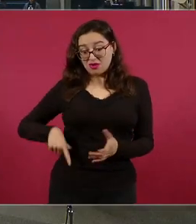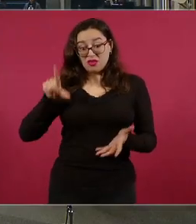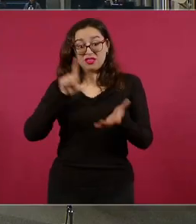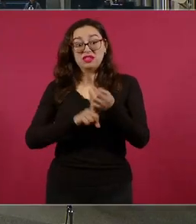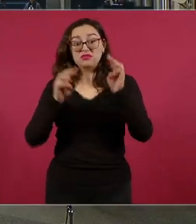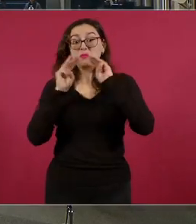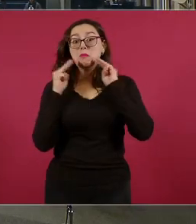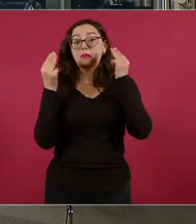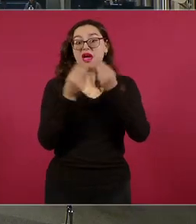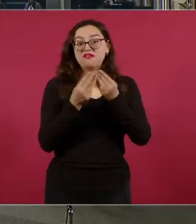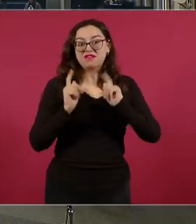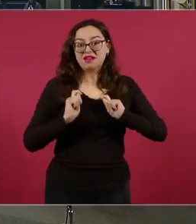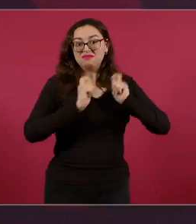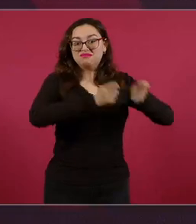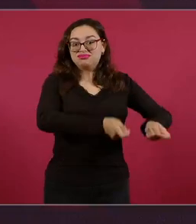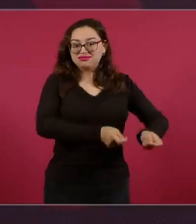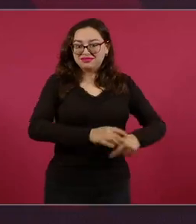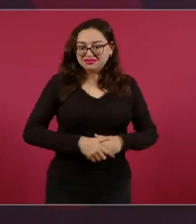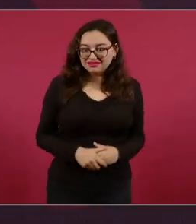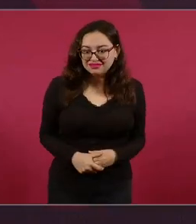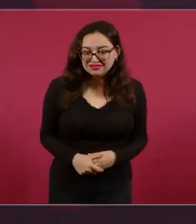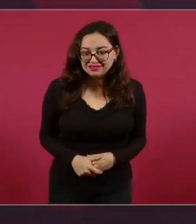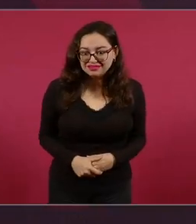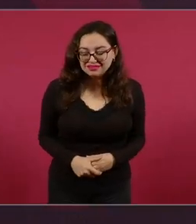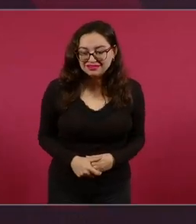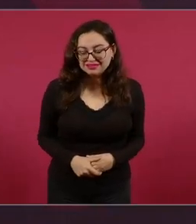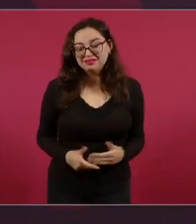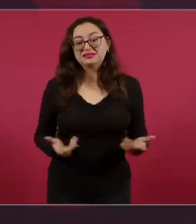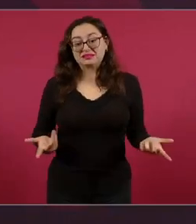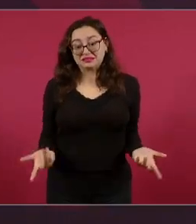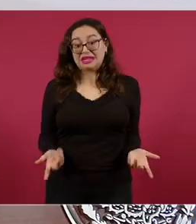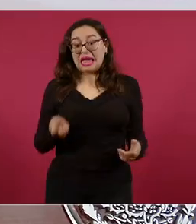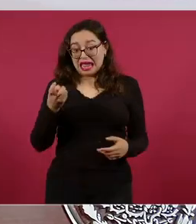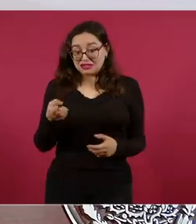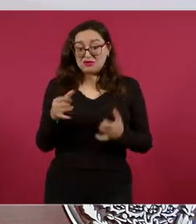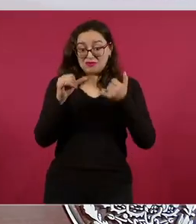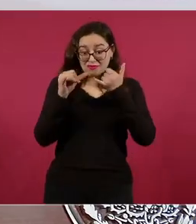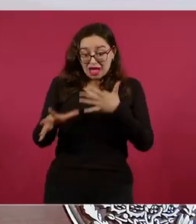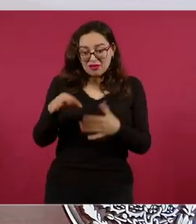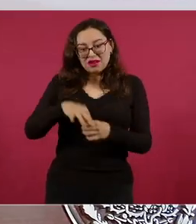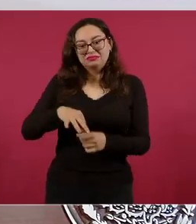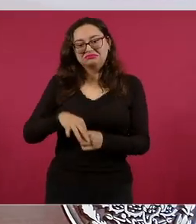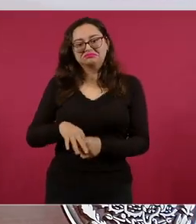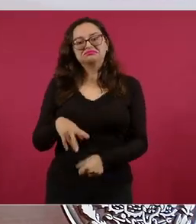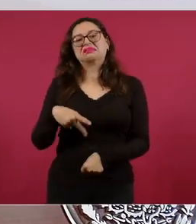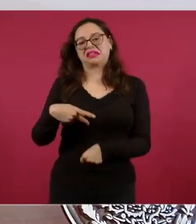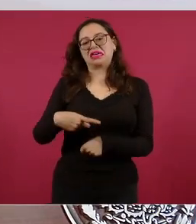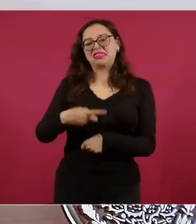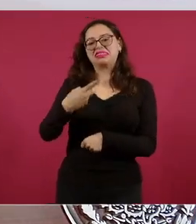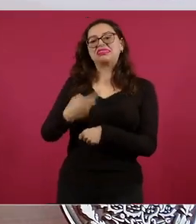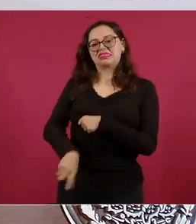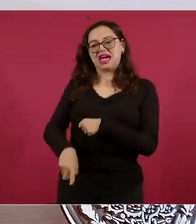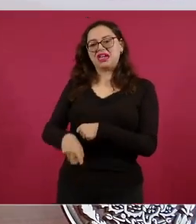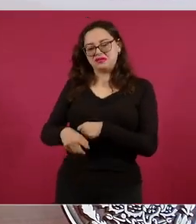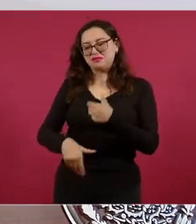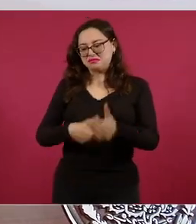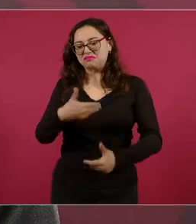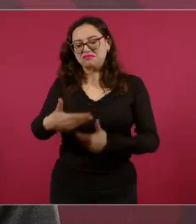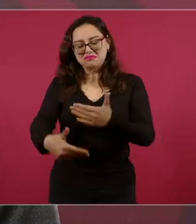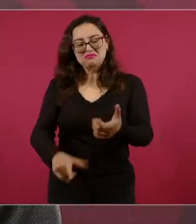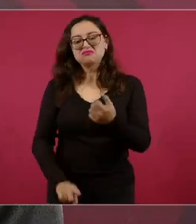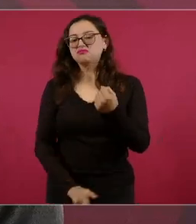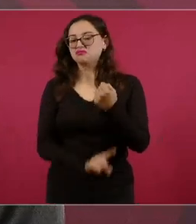Entonces, imagínense el daño de un fraude electoral, lo que ocasiona